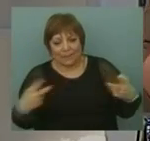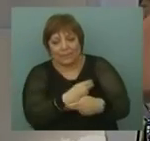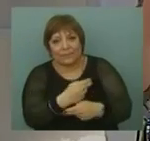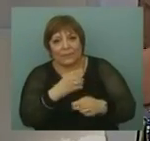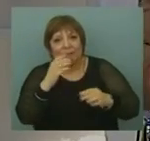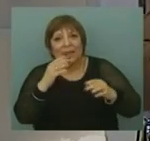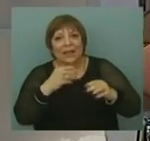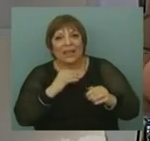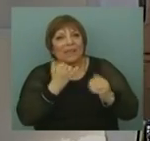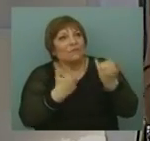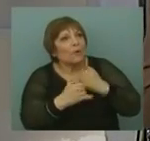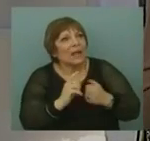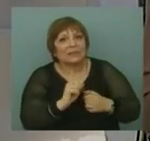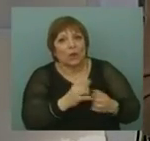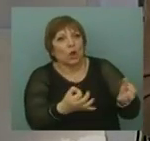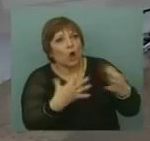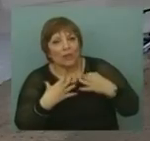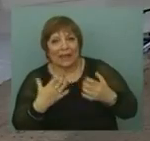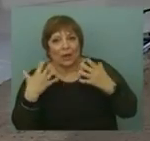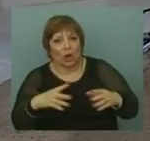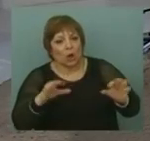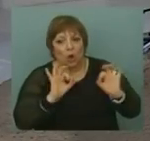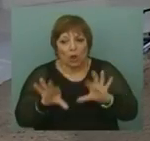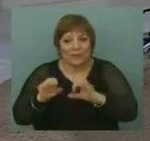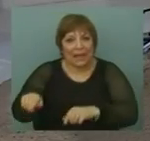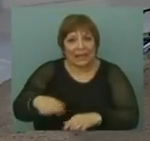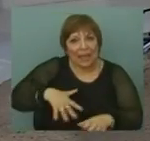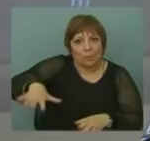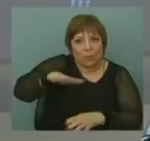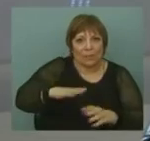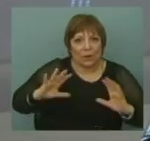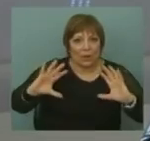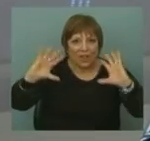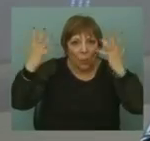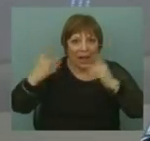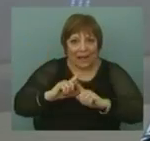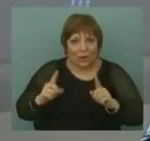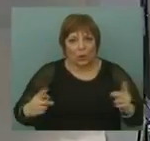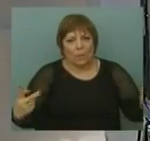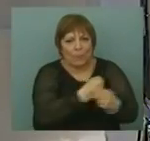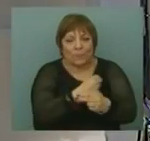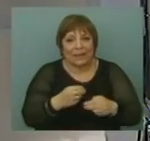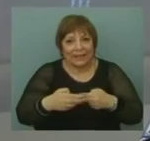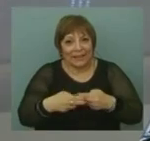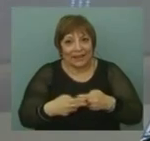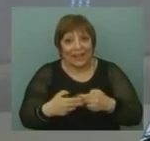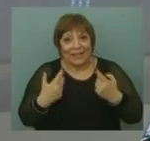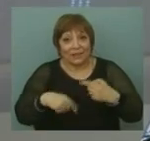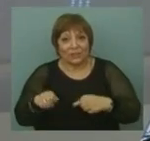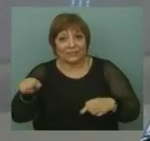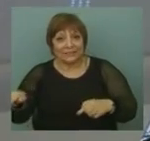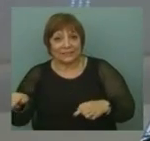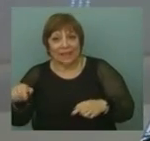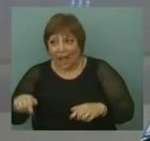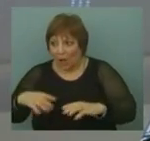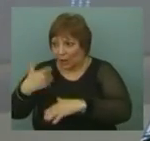y de alguna manera contaminarse o contagiarse. ¿Quiere decir entonces que desde Hong Kong, tanto a las autoridades locales como a las autoridades